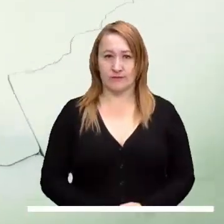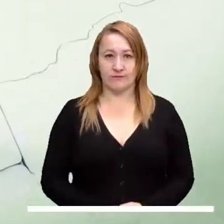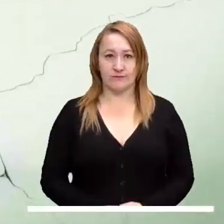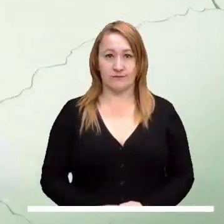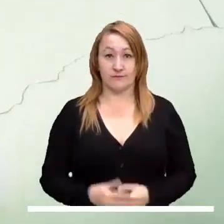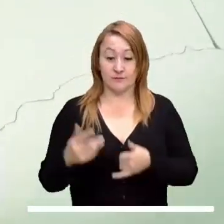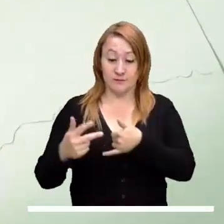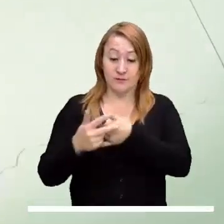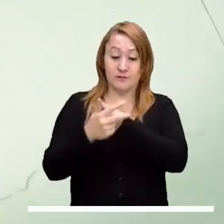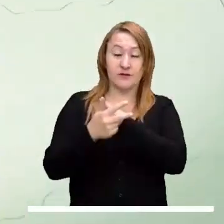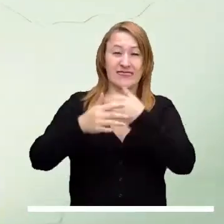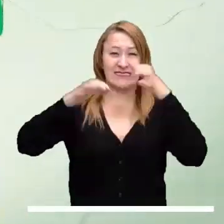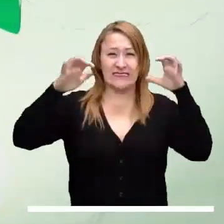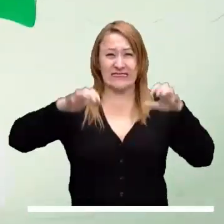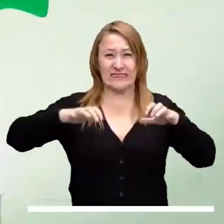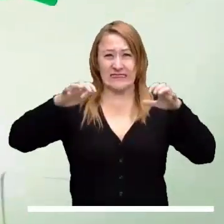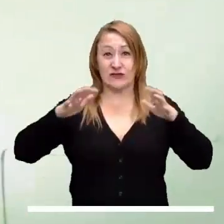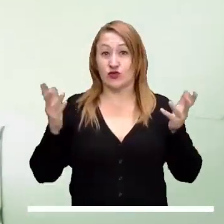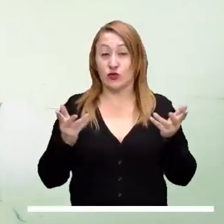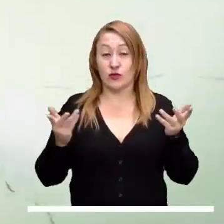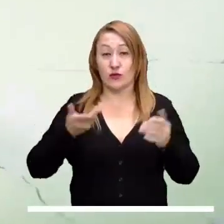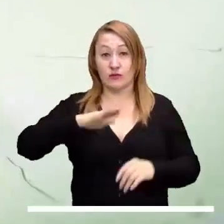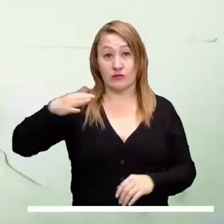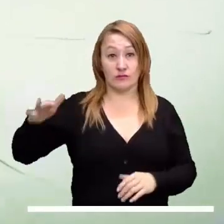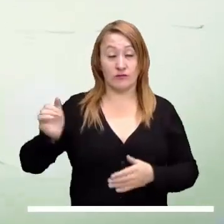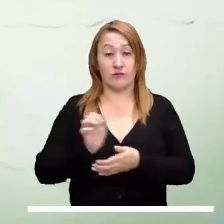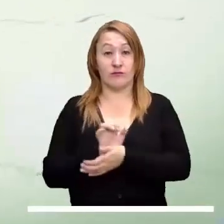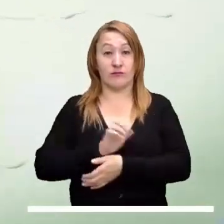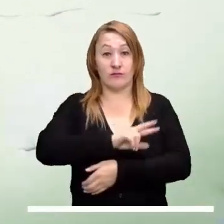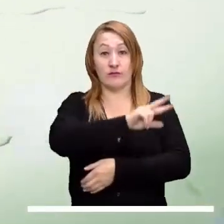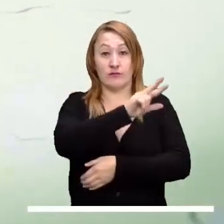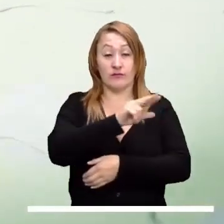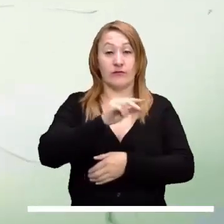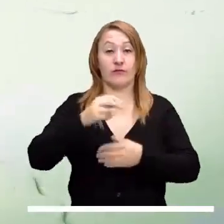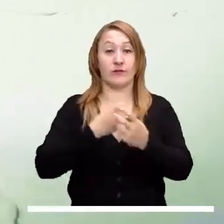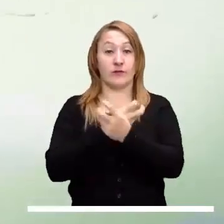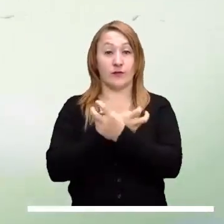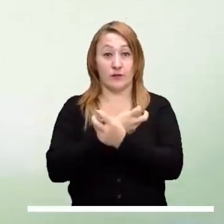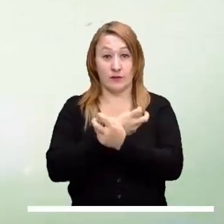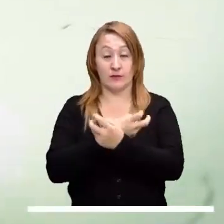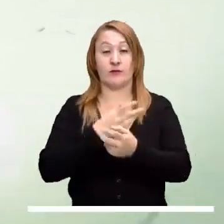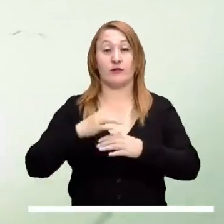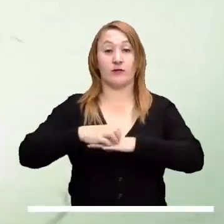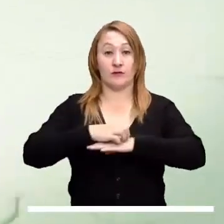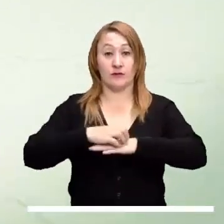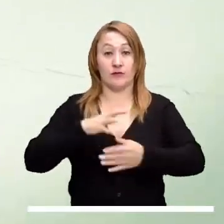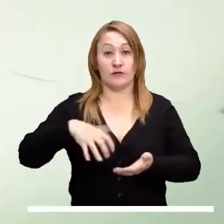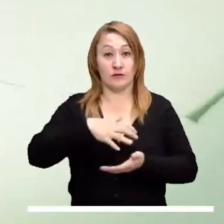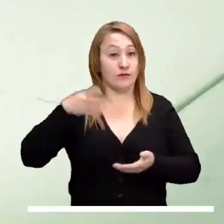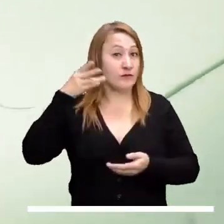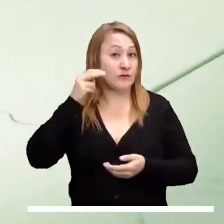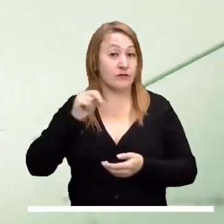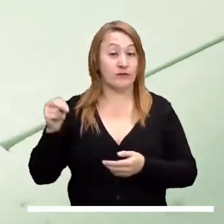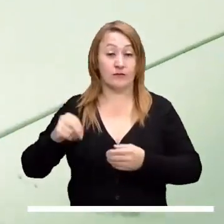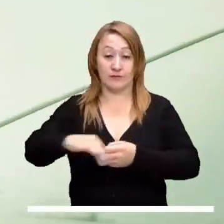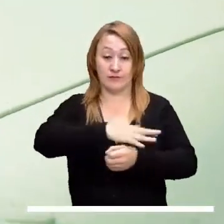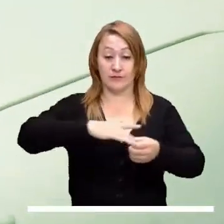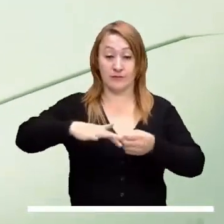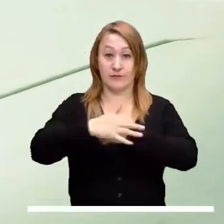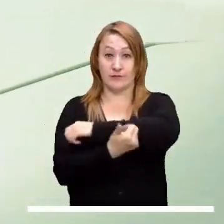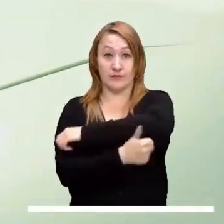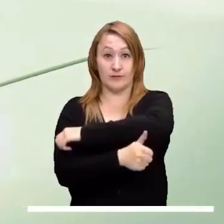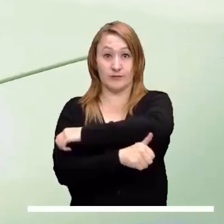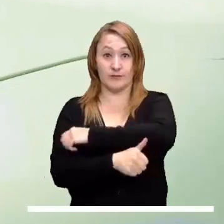en la región. En los Andes, las lluvias se concentrarían en zonas de Antioquia, Eje Cafetero, Huila, Tolima, Los